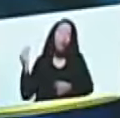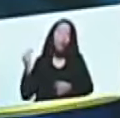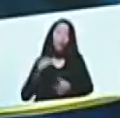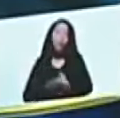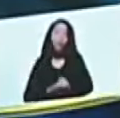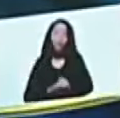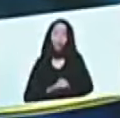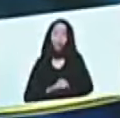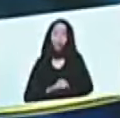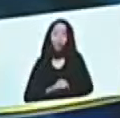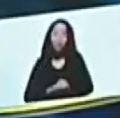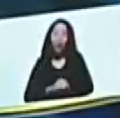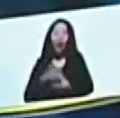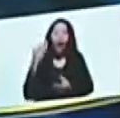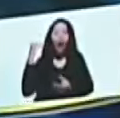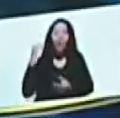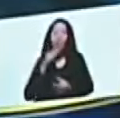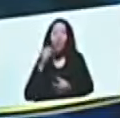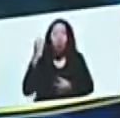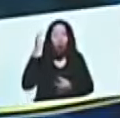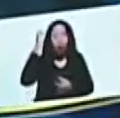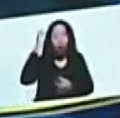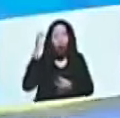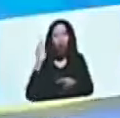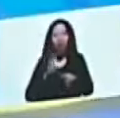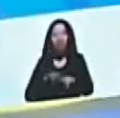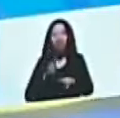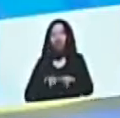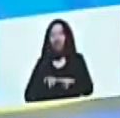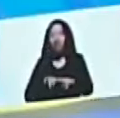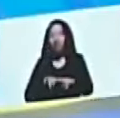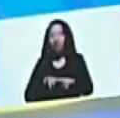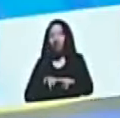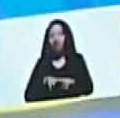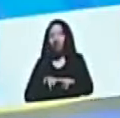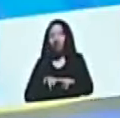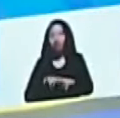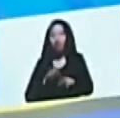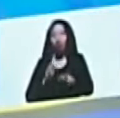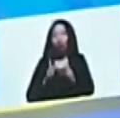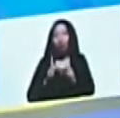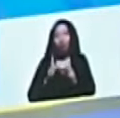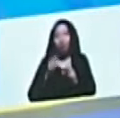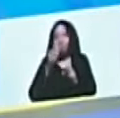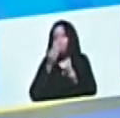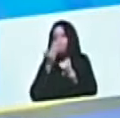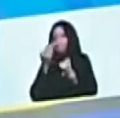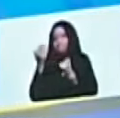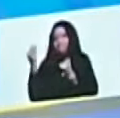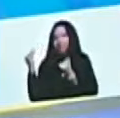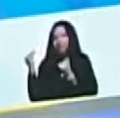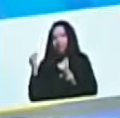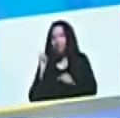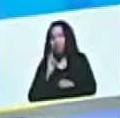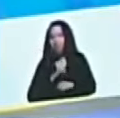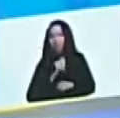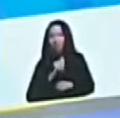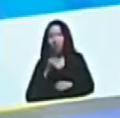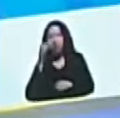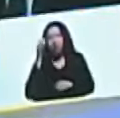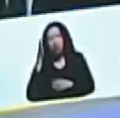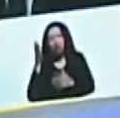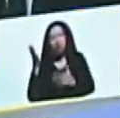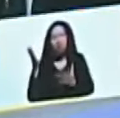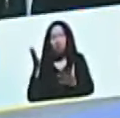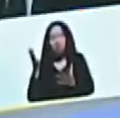negro, quizás habrá imágenes por allí, en estos días, el lunes, creo que fue, no,